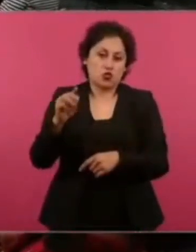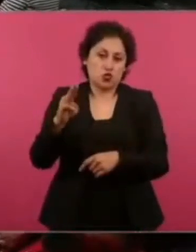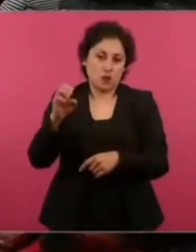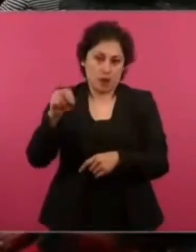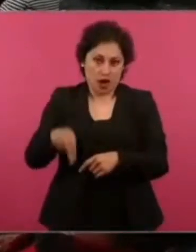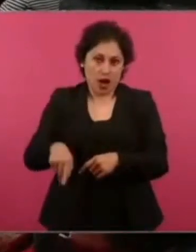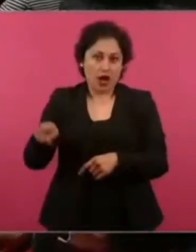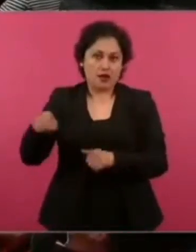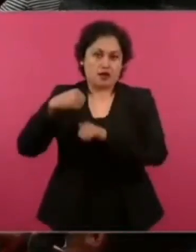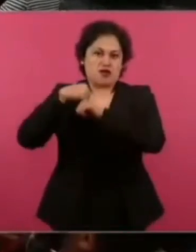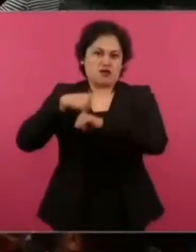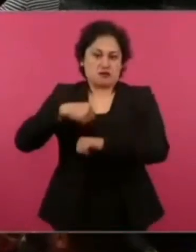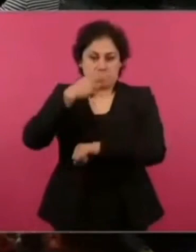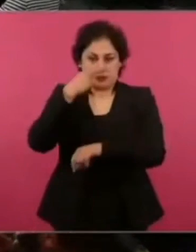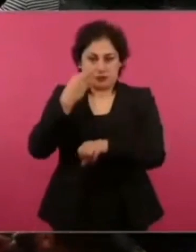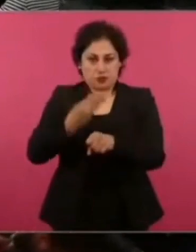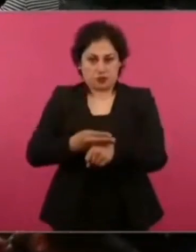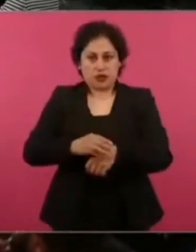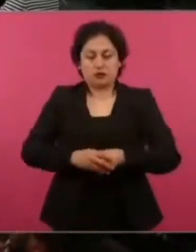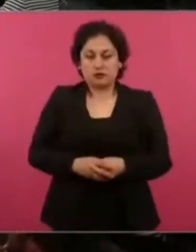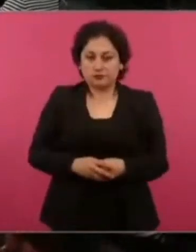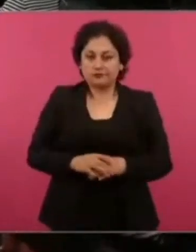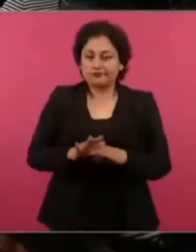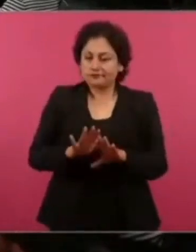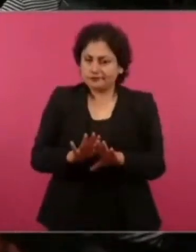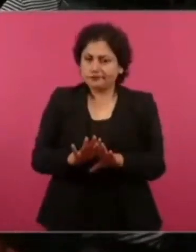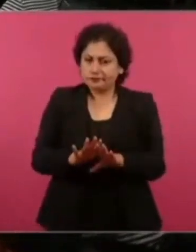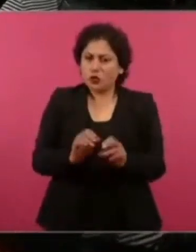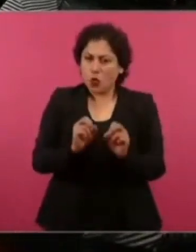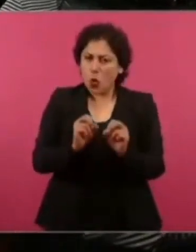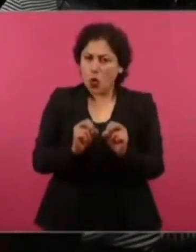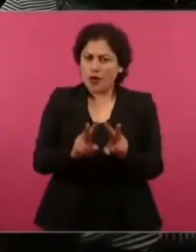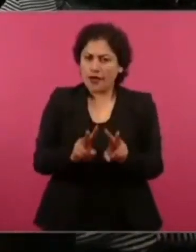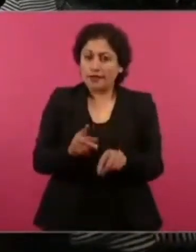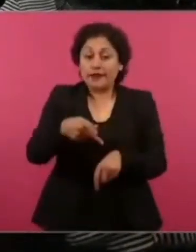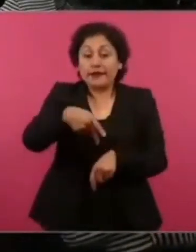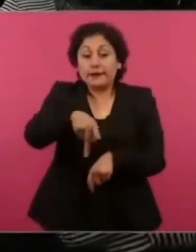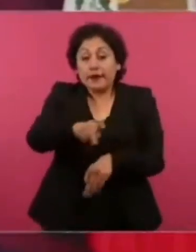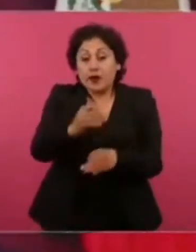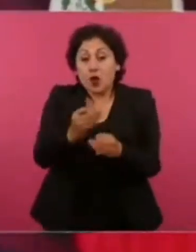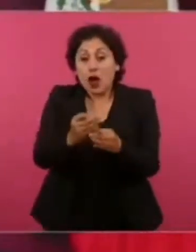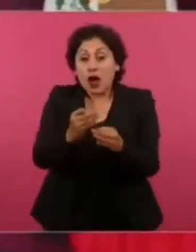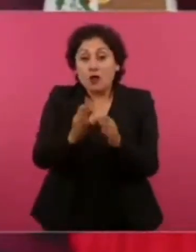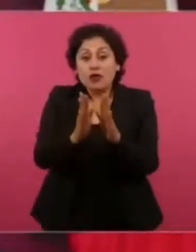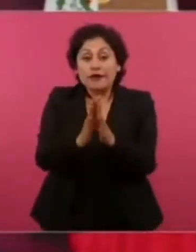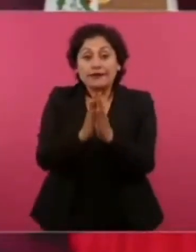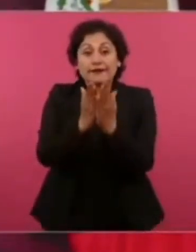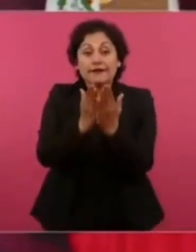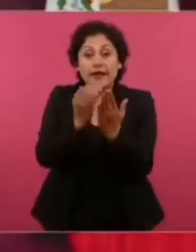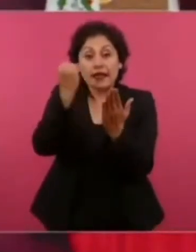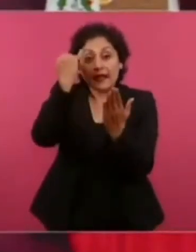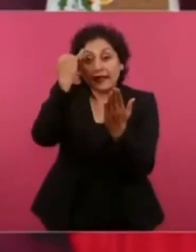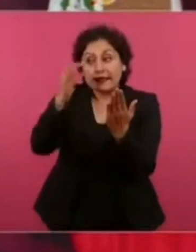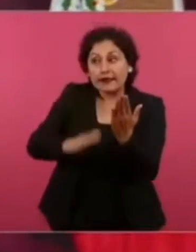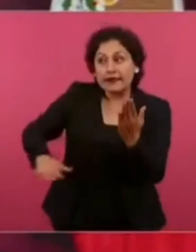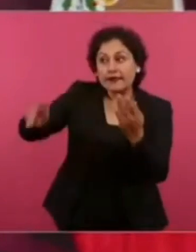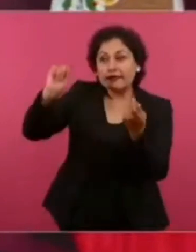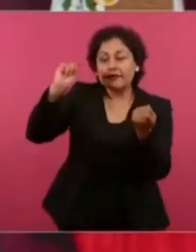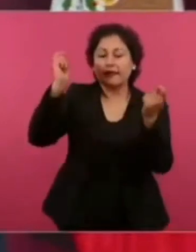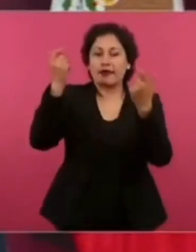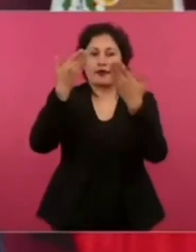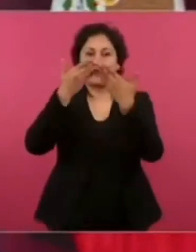Sí, pero ahora no solo es la parte ideológica, es que también están los libreros, pero los